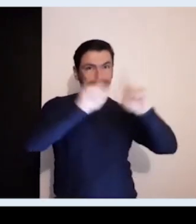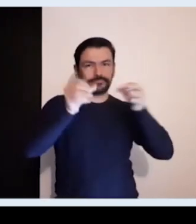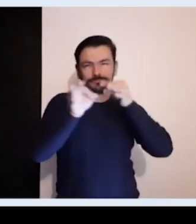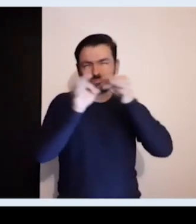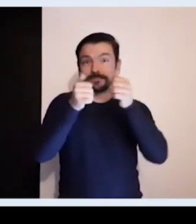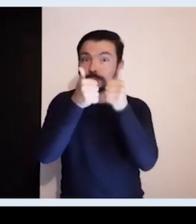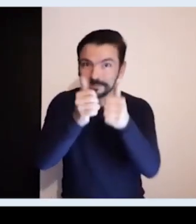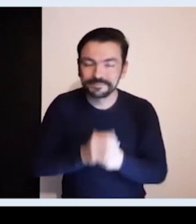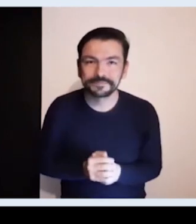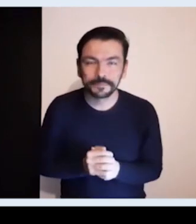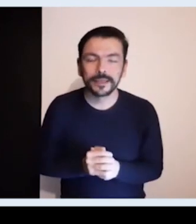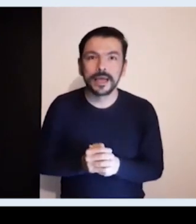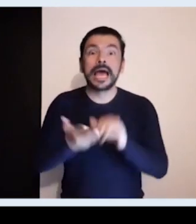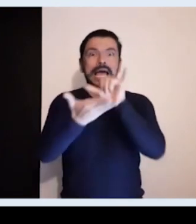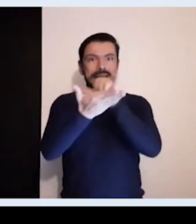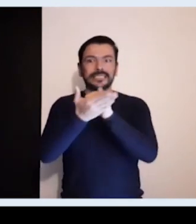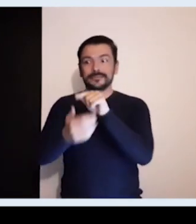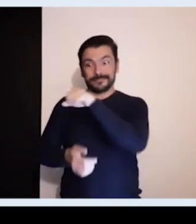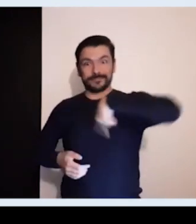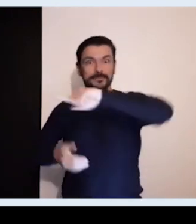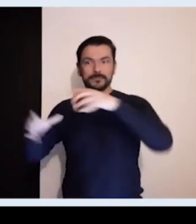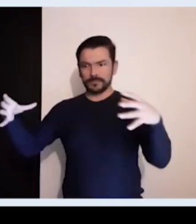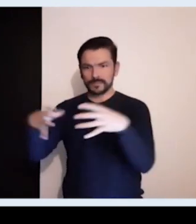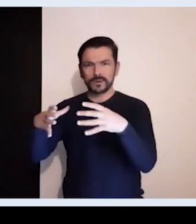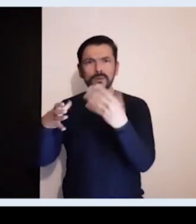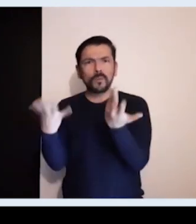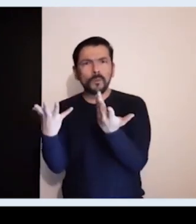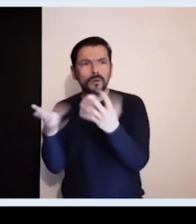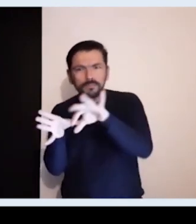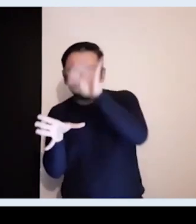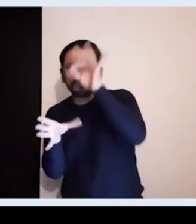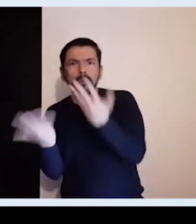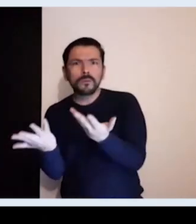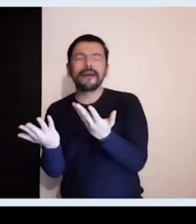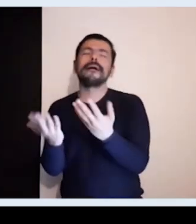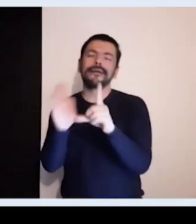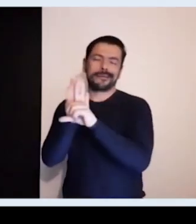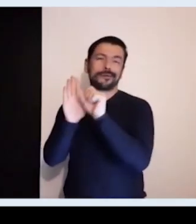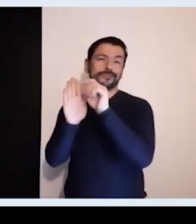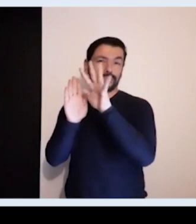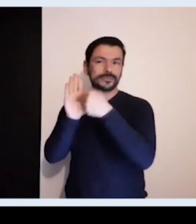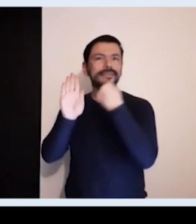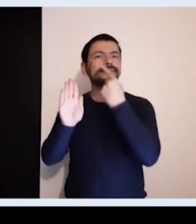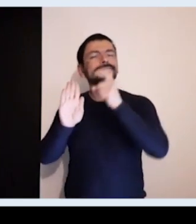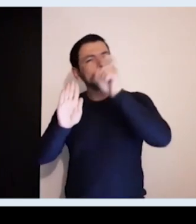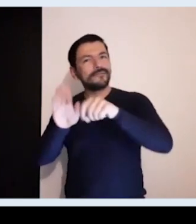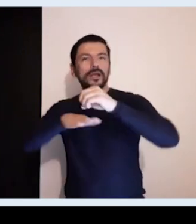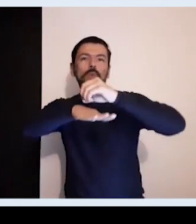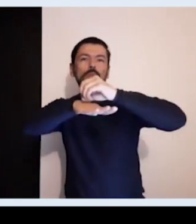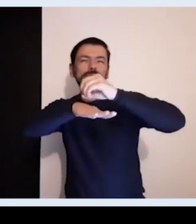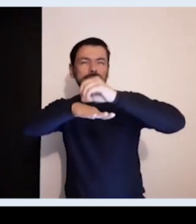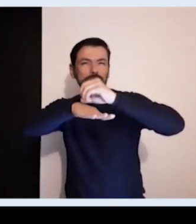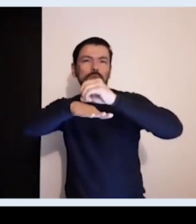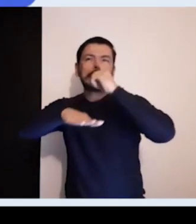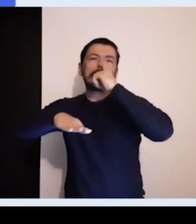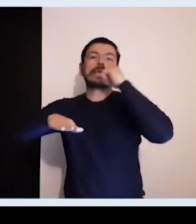Como les decía, la Ley 1145 establece que estas representaciones de la sociedad civil deben ser a partir